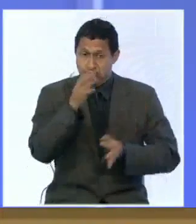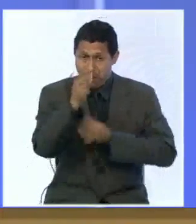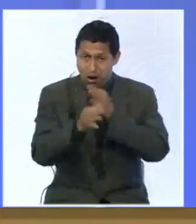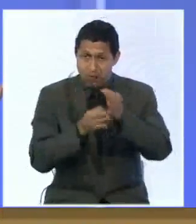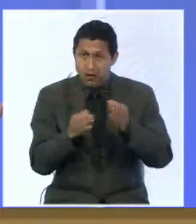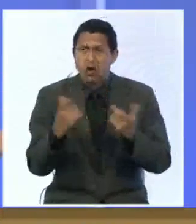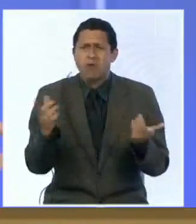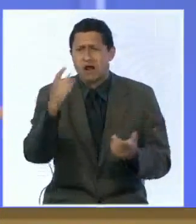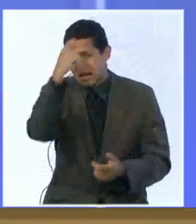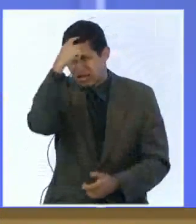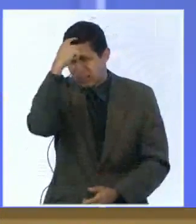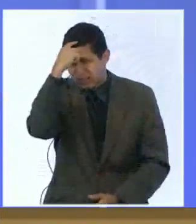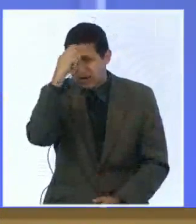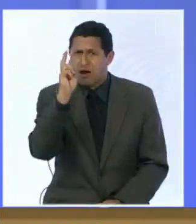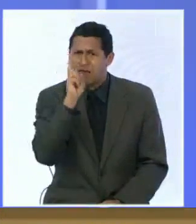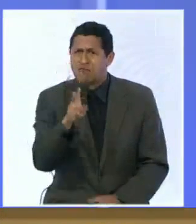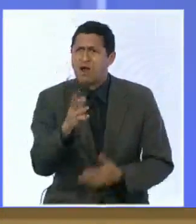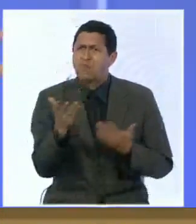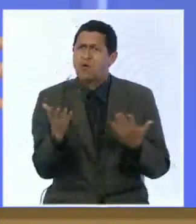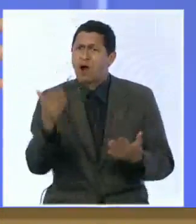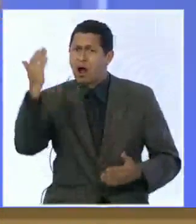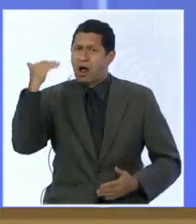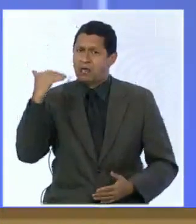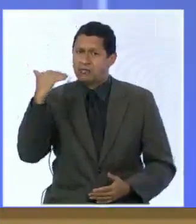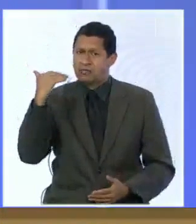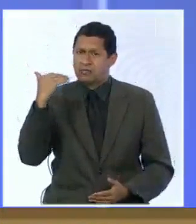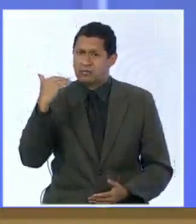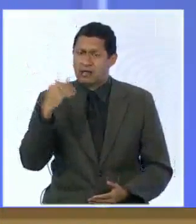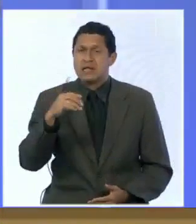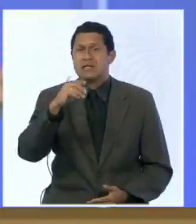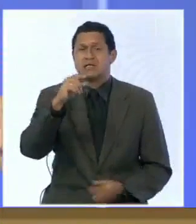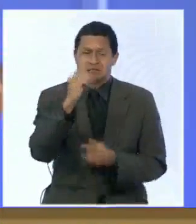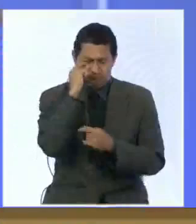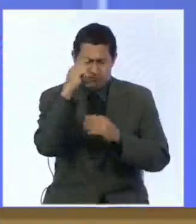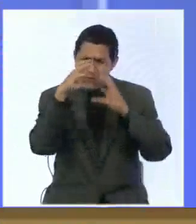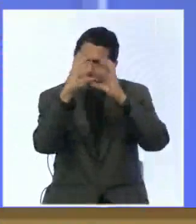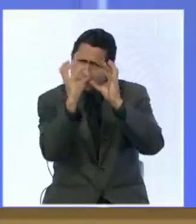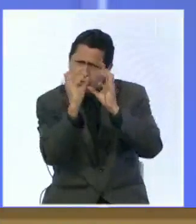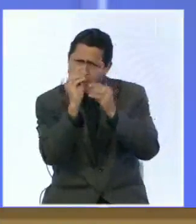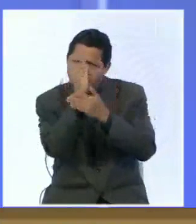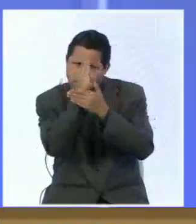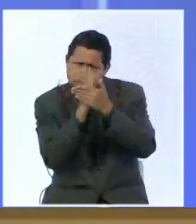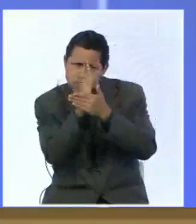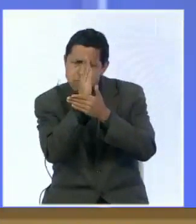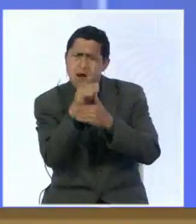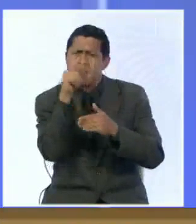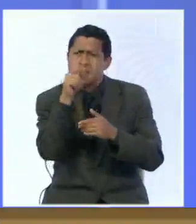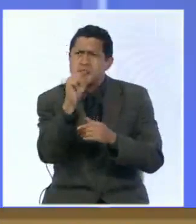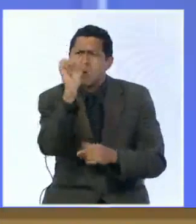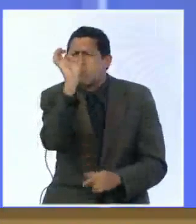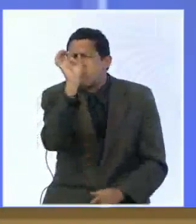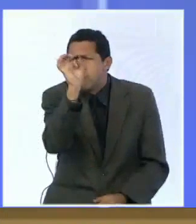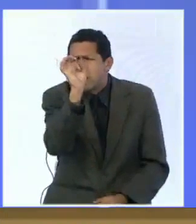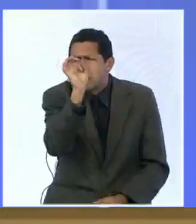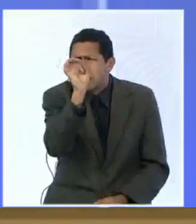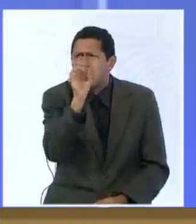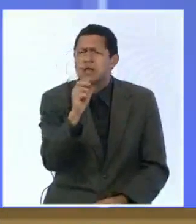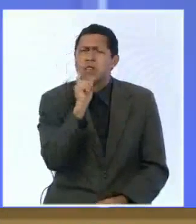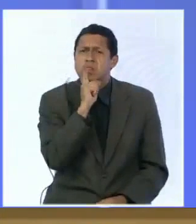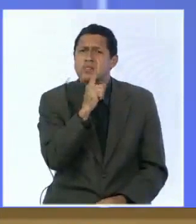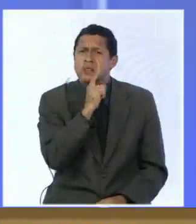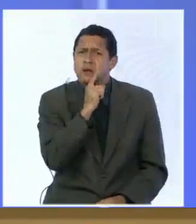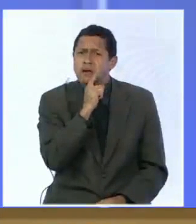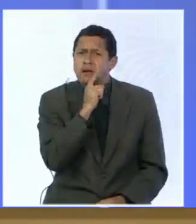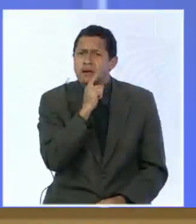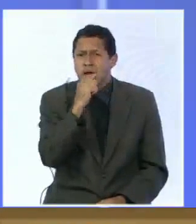de la glándula pineal, veíamos en el segmento anterior que entre el tálamo y el hipotálamo se encuentra esta pequeña parte que se llama